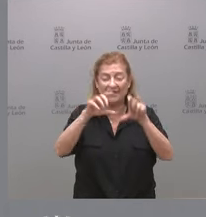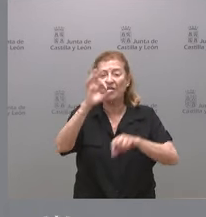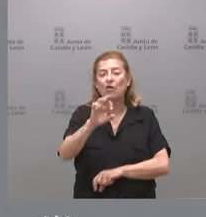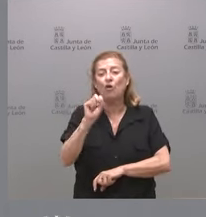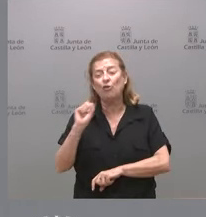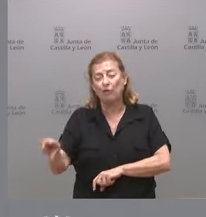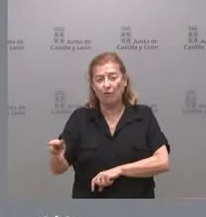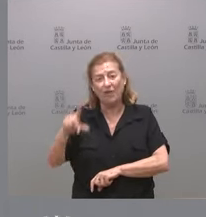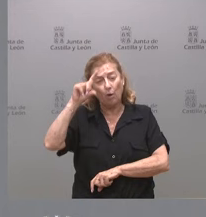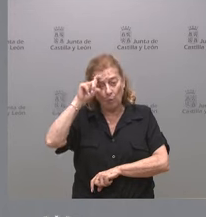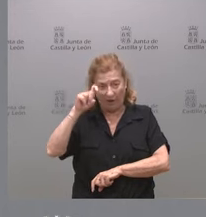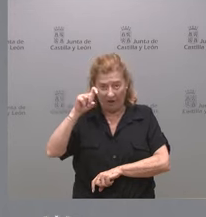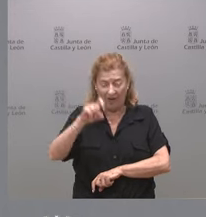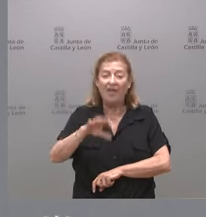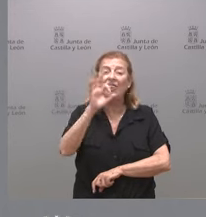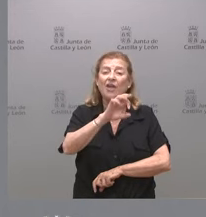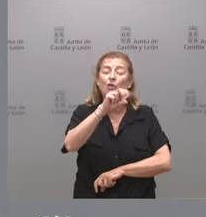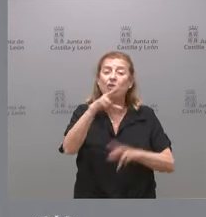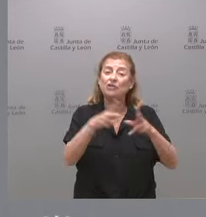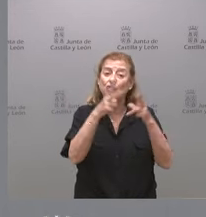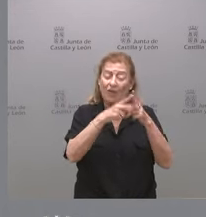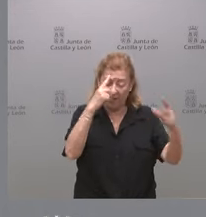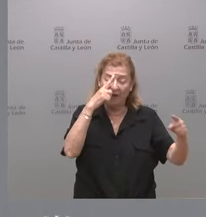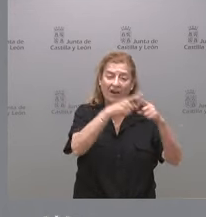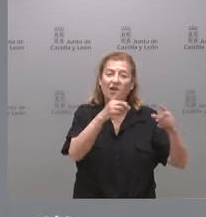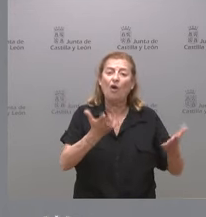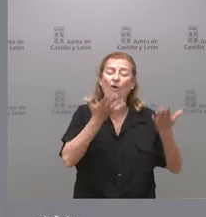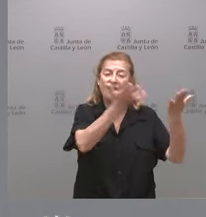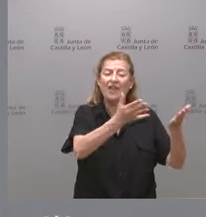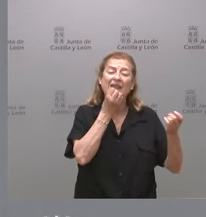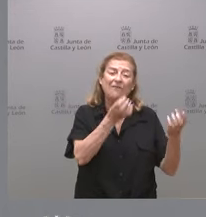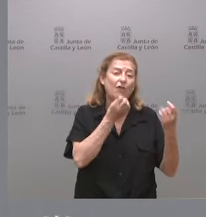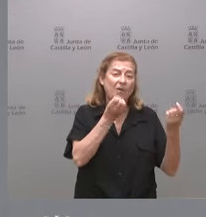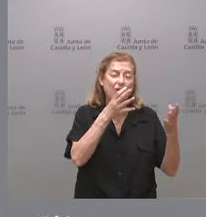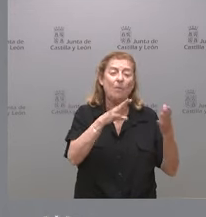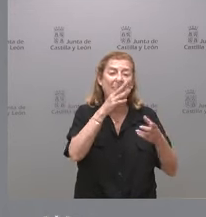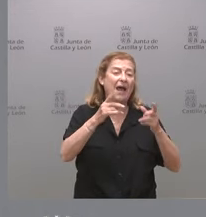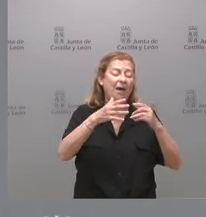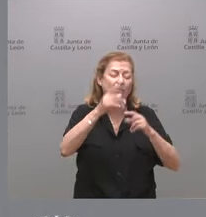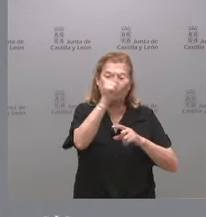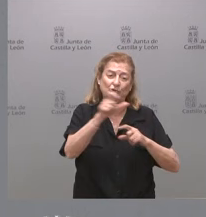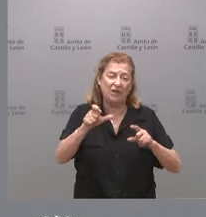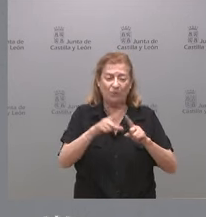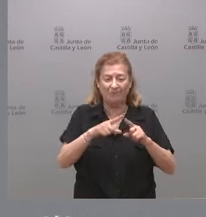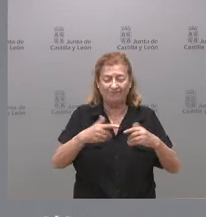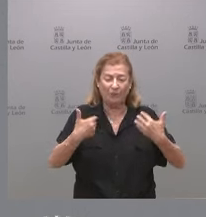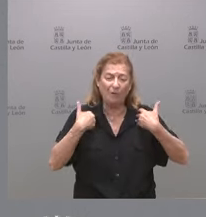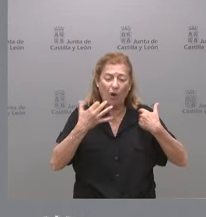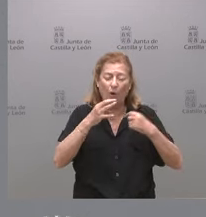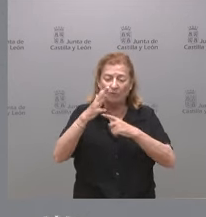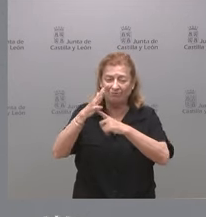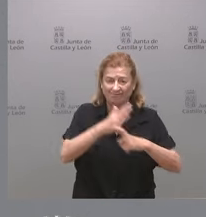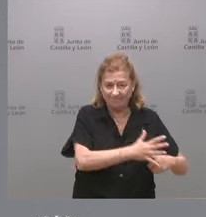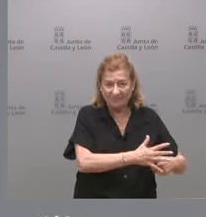012 rural. El 012 social destinado a ofrecer información para personas vulnerables o riesgo de exclusión,